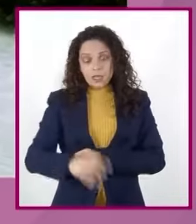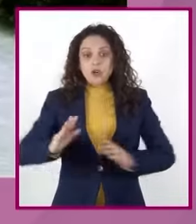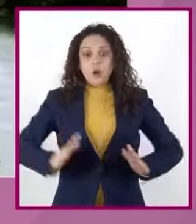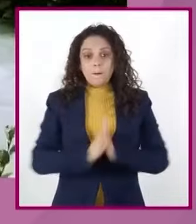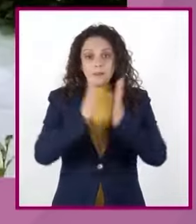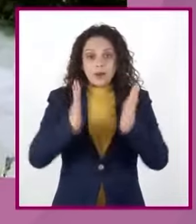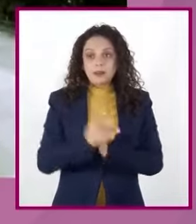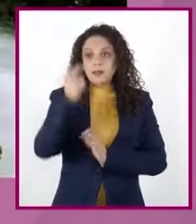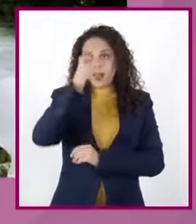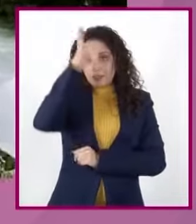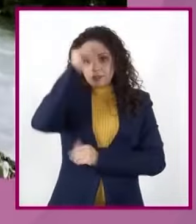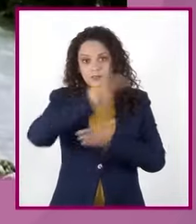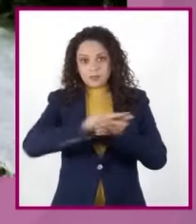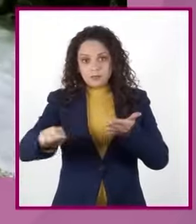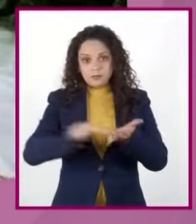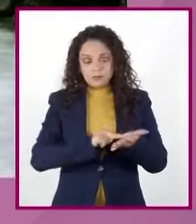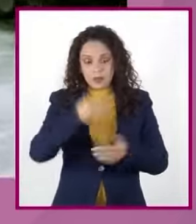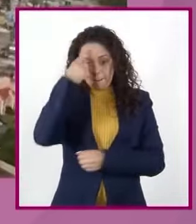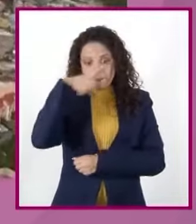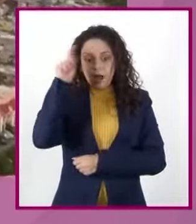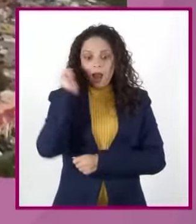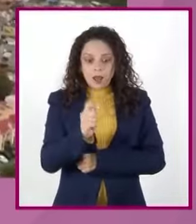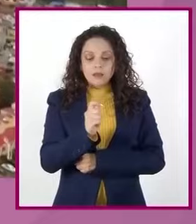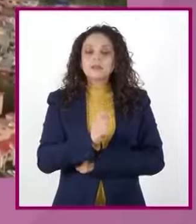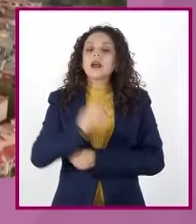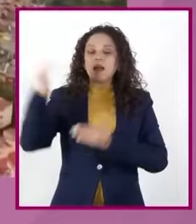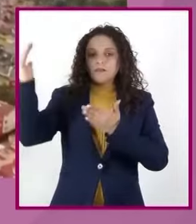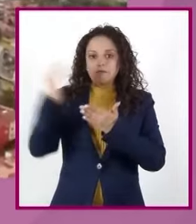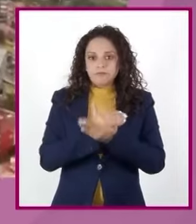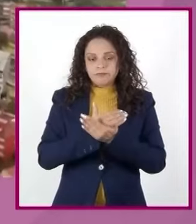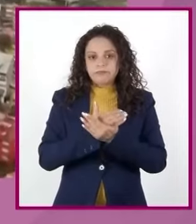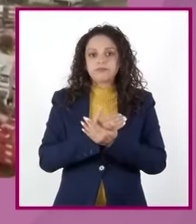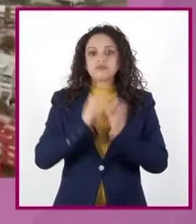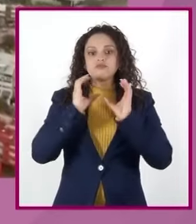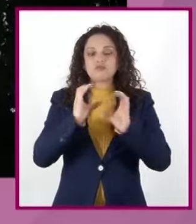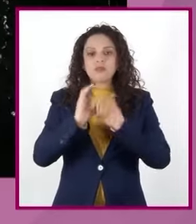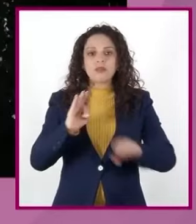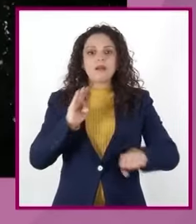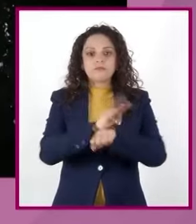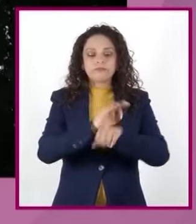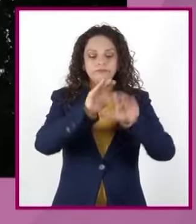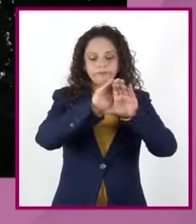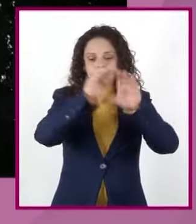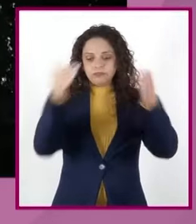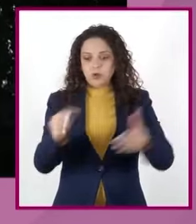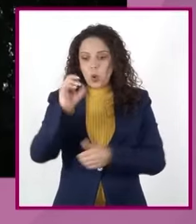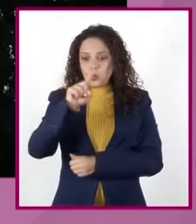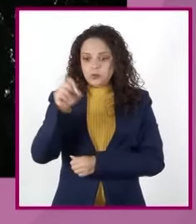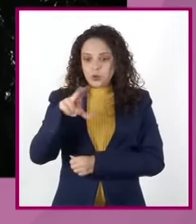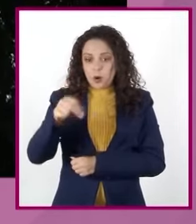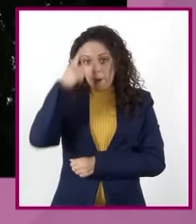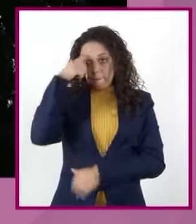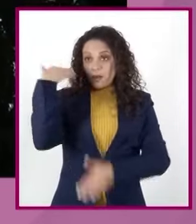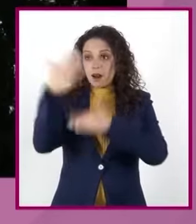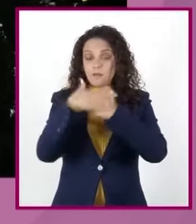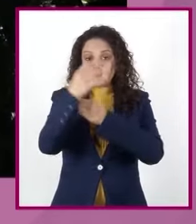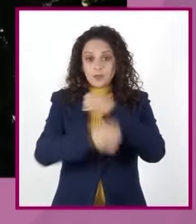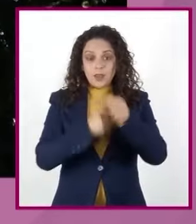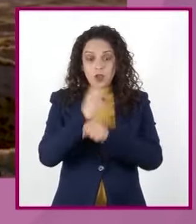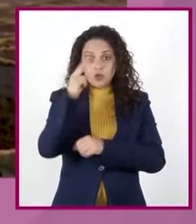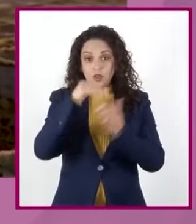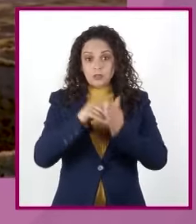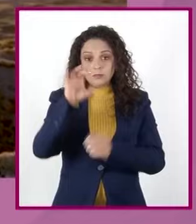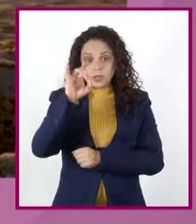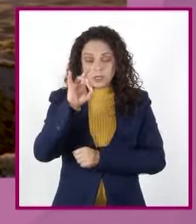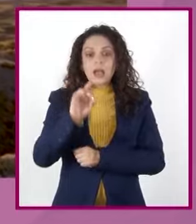para revertir el agotamiento de la capa de ozono Con lo cual, para el 2030, se habrán evitado 2